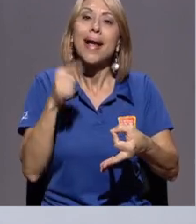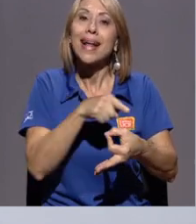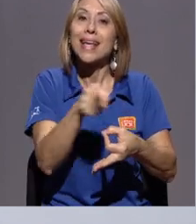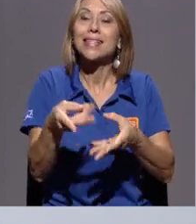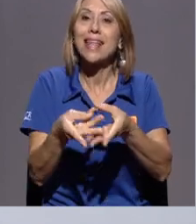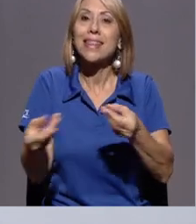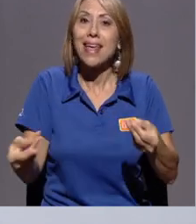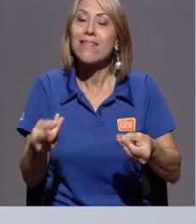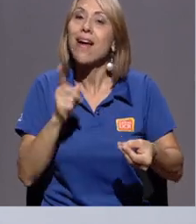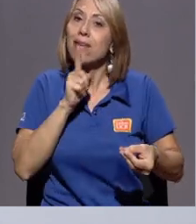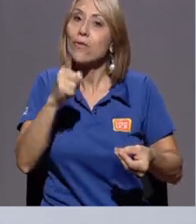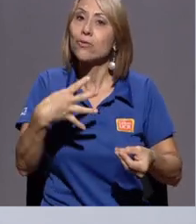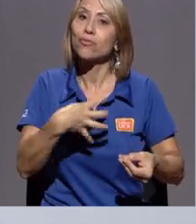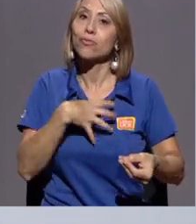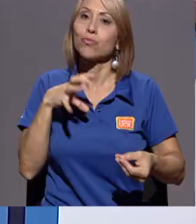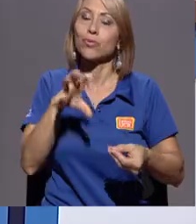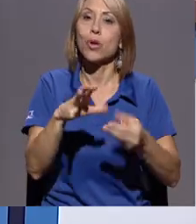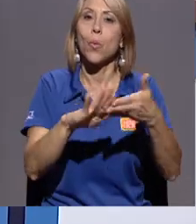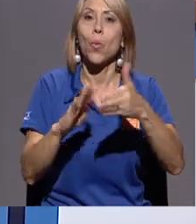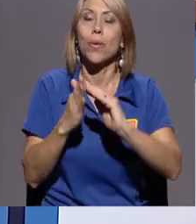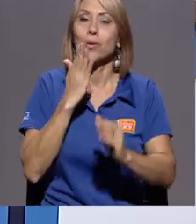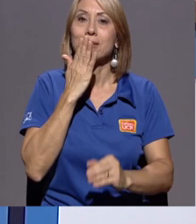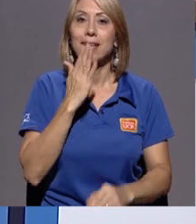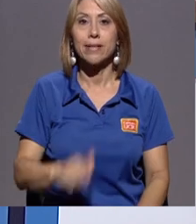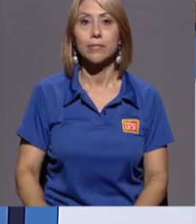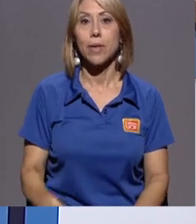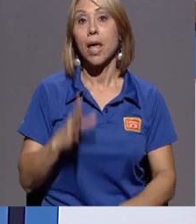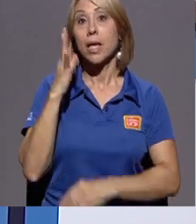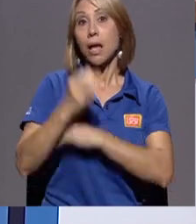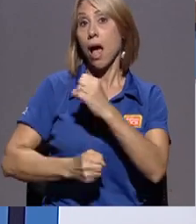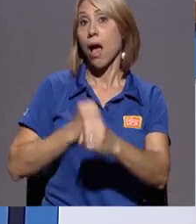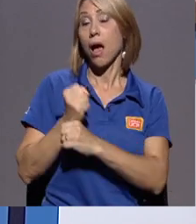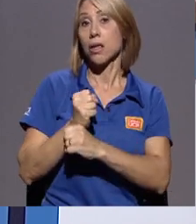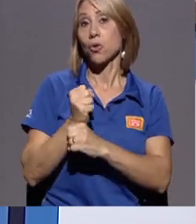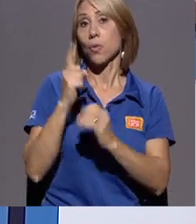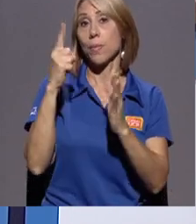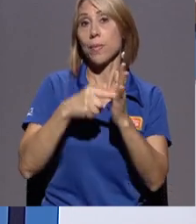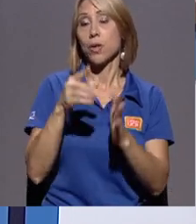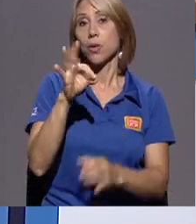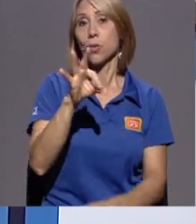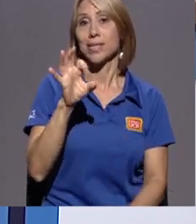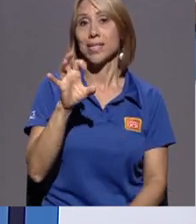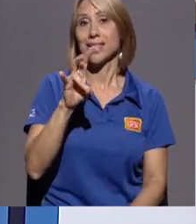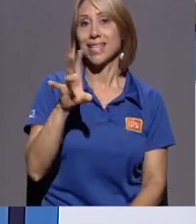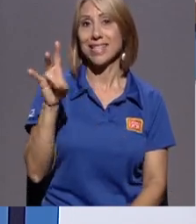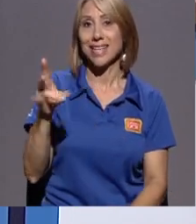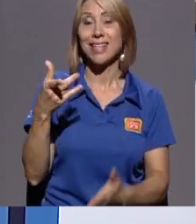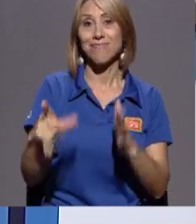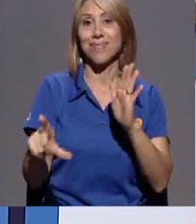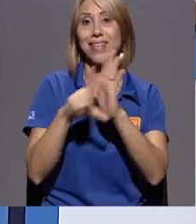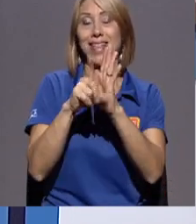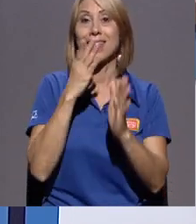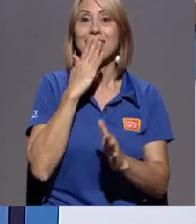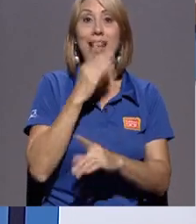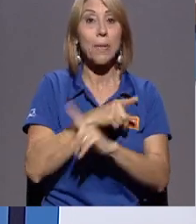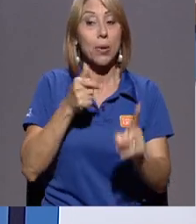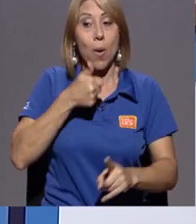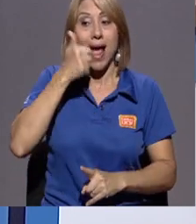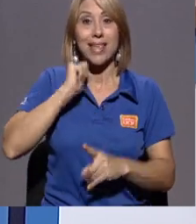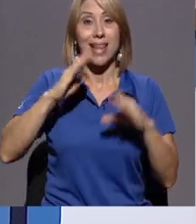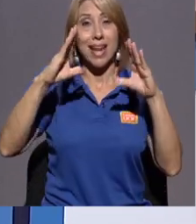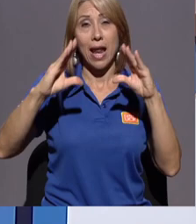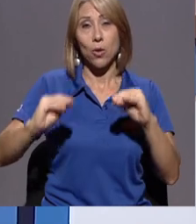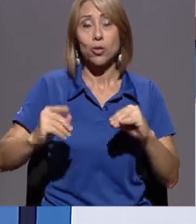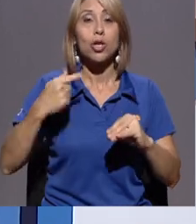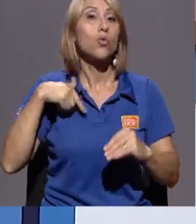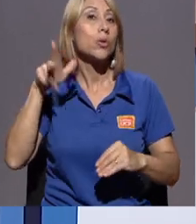indígenas. Ok. Estamos hablando del año 77, cuando se define lo de la ley indígena. Sin embargo, yo escuchaba anoche en un noticiero de